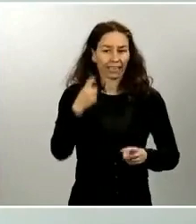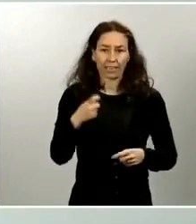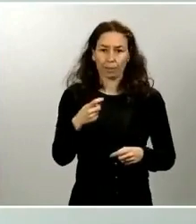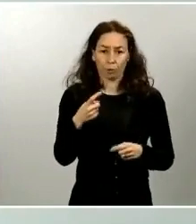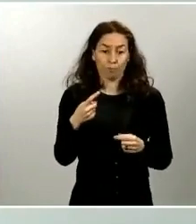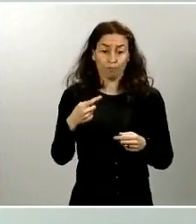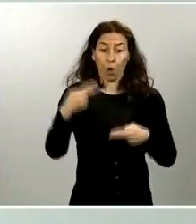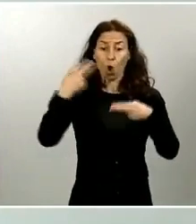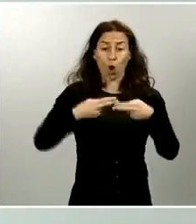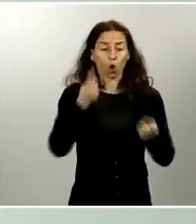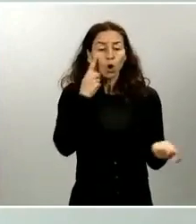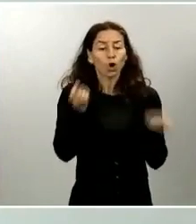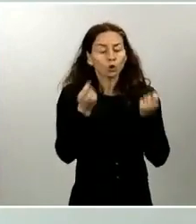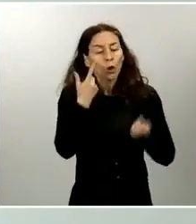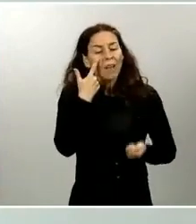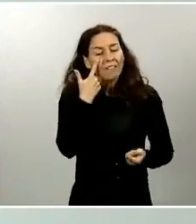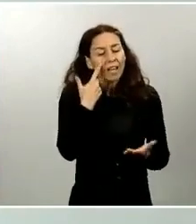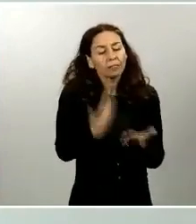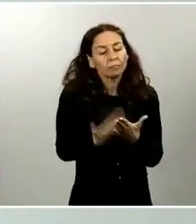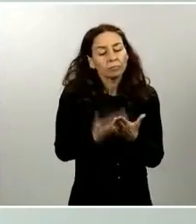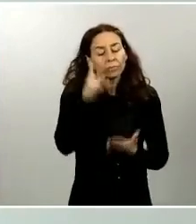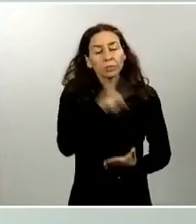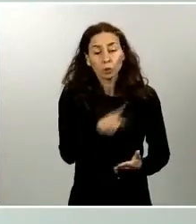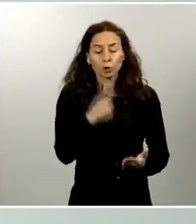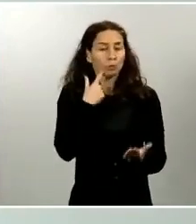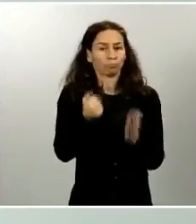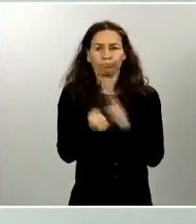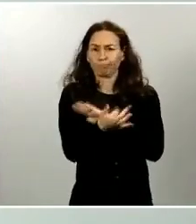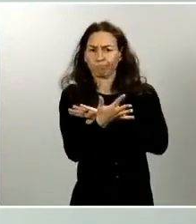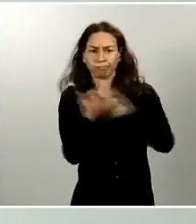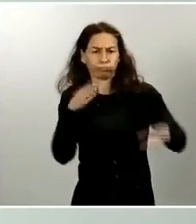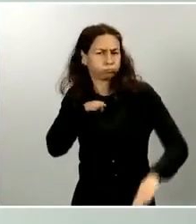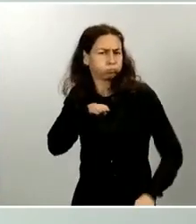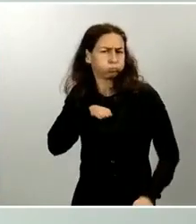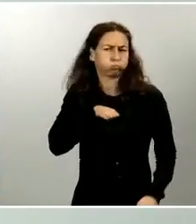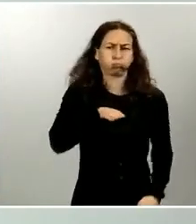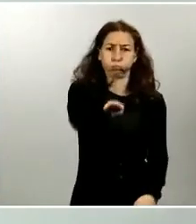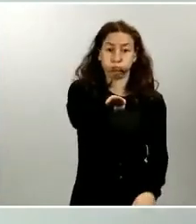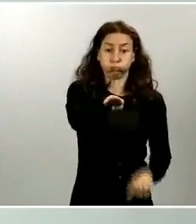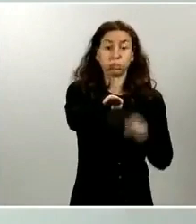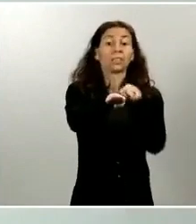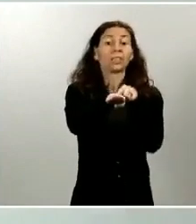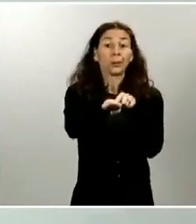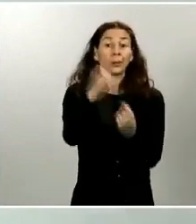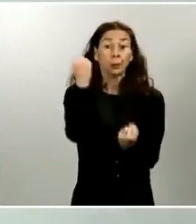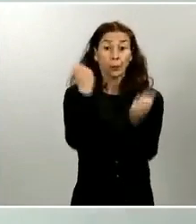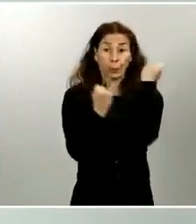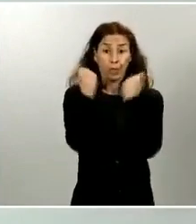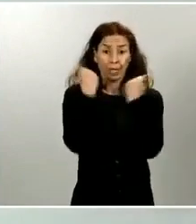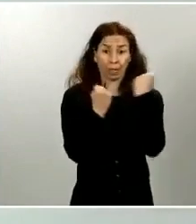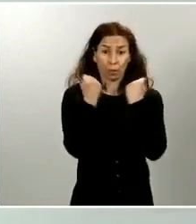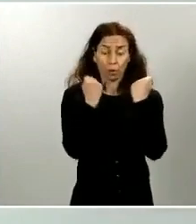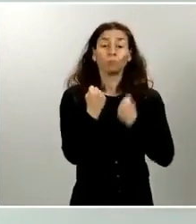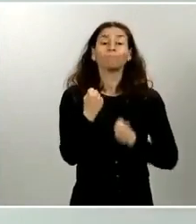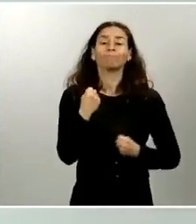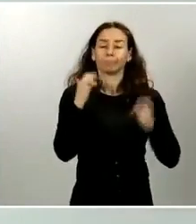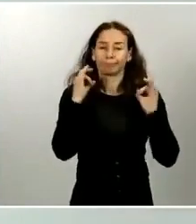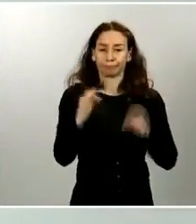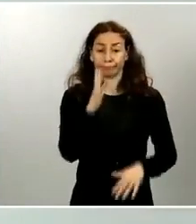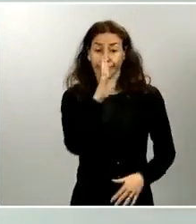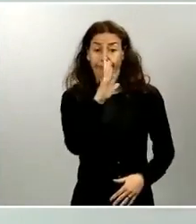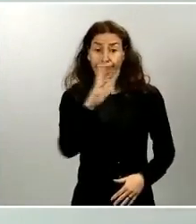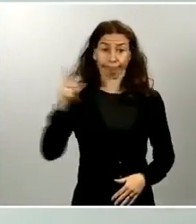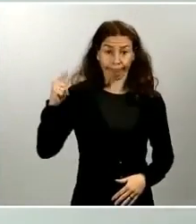emprendiendo la huida a gran velocidad y de forma temeraria. El vehículo estaba sustraído, su conductor